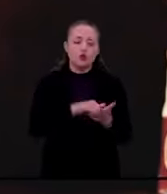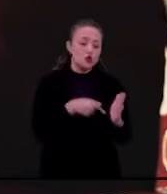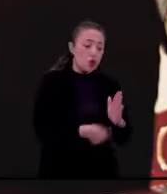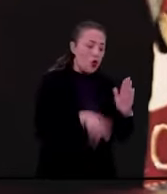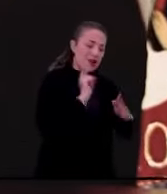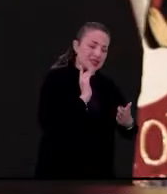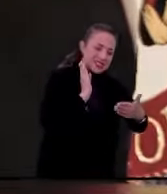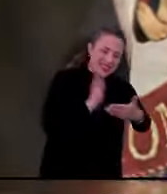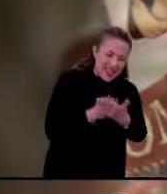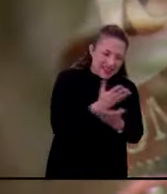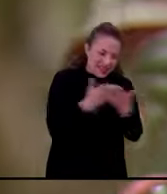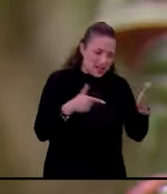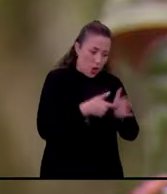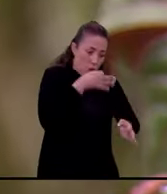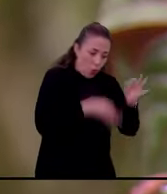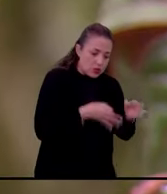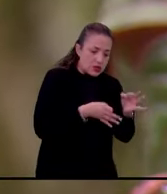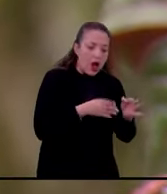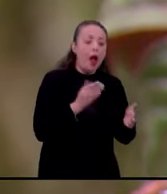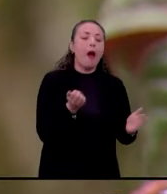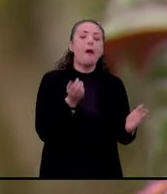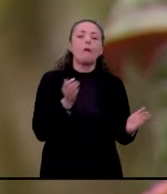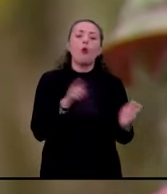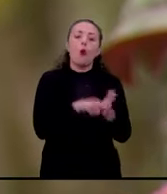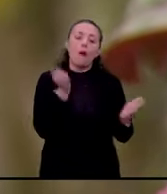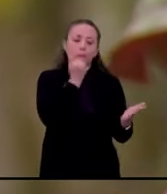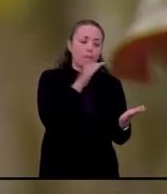para proteger realmente nuestra riqueza natural.